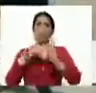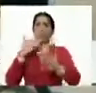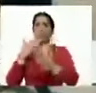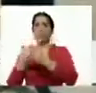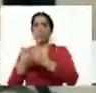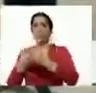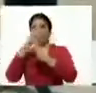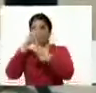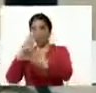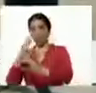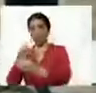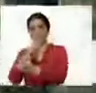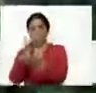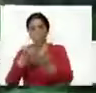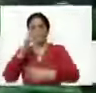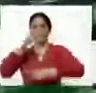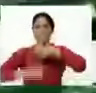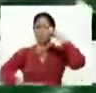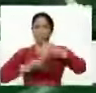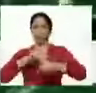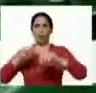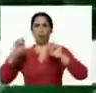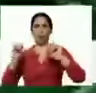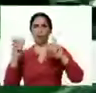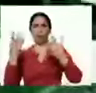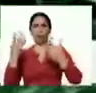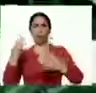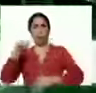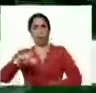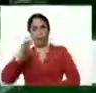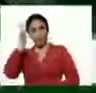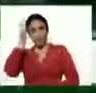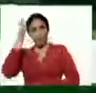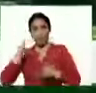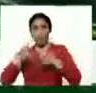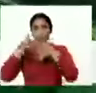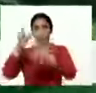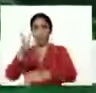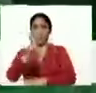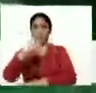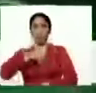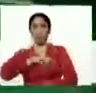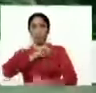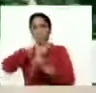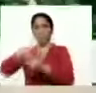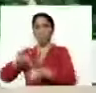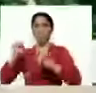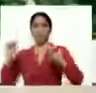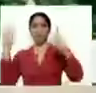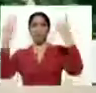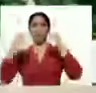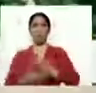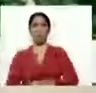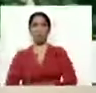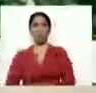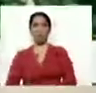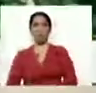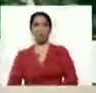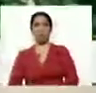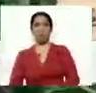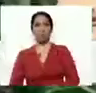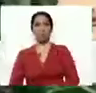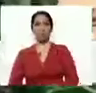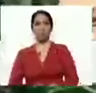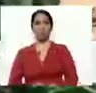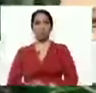usted ha dado producir es vencer y en Puerto Cabello y en Venezuela estamos venciendo mi comandante en jefe mi comandante en jefe